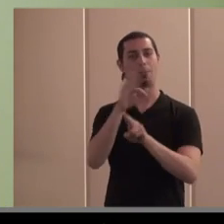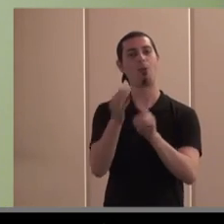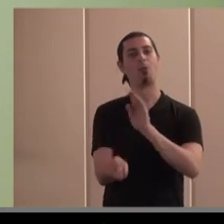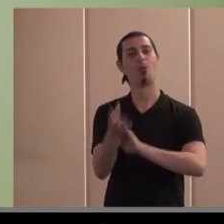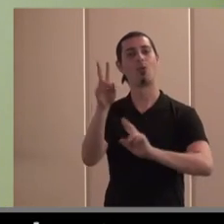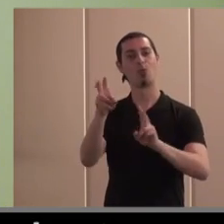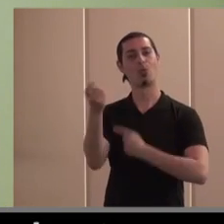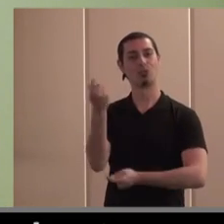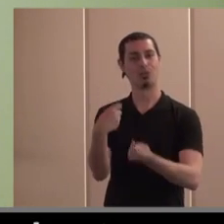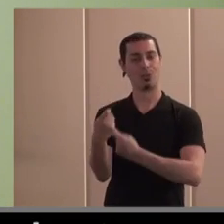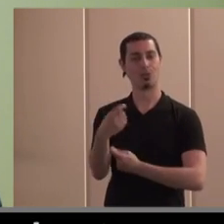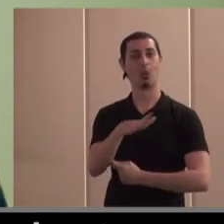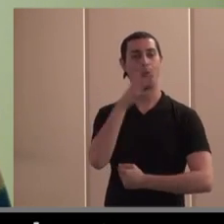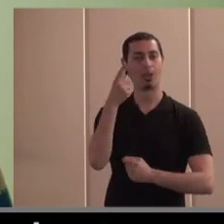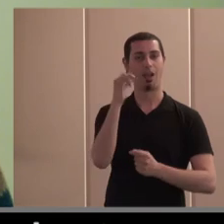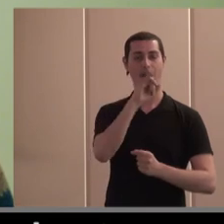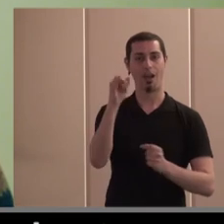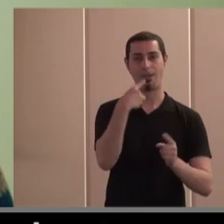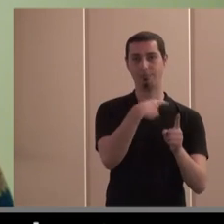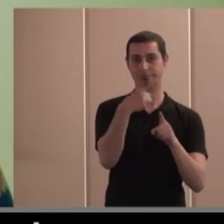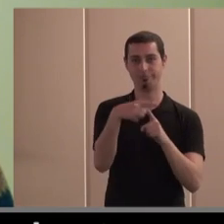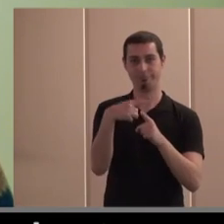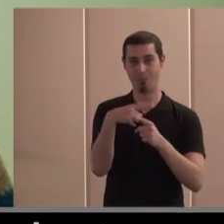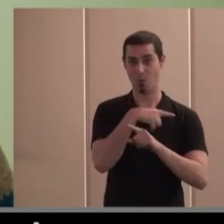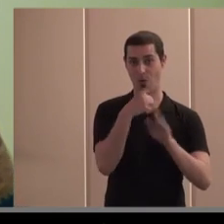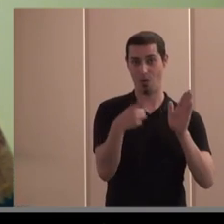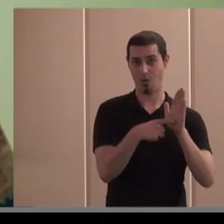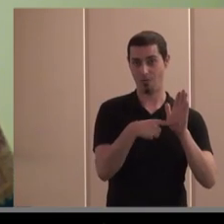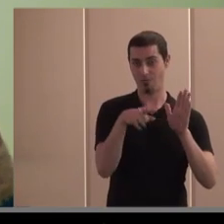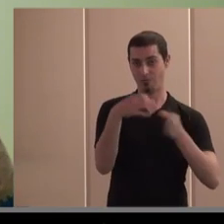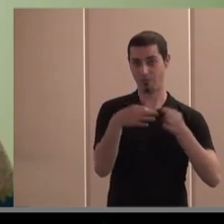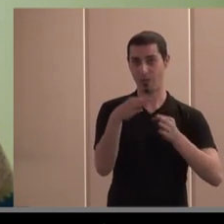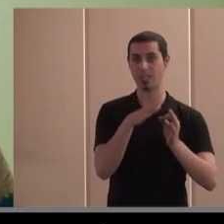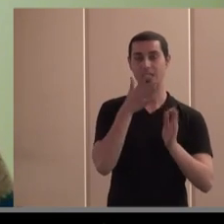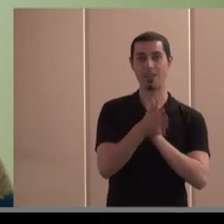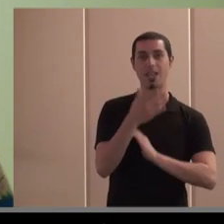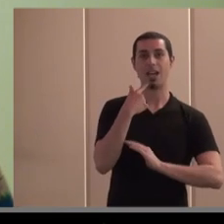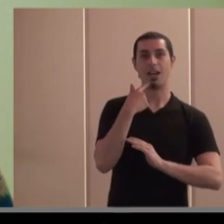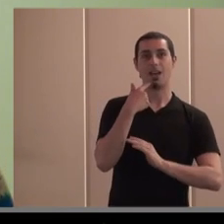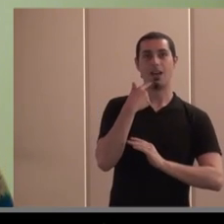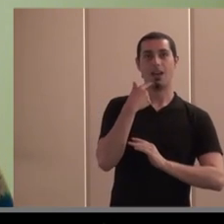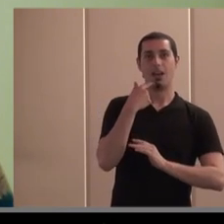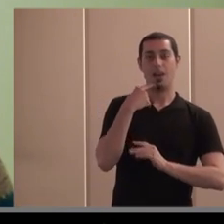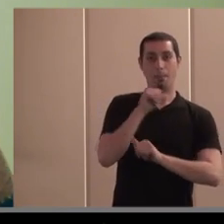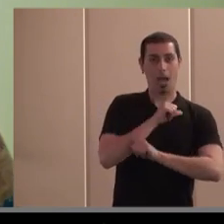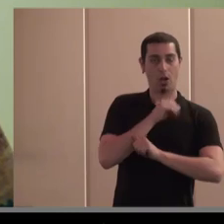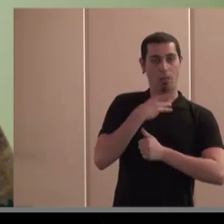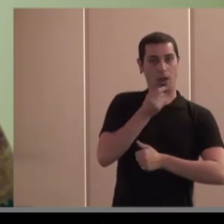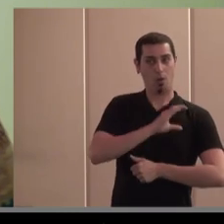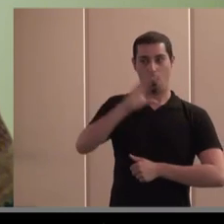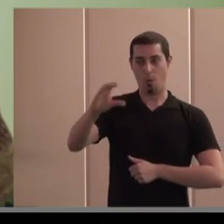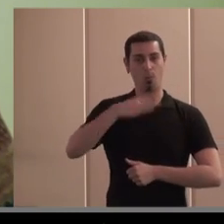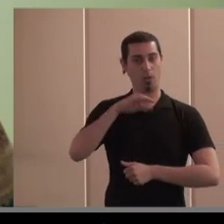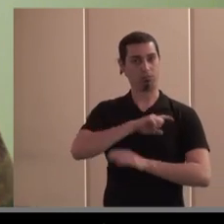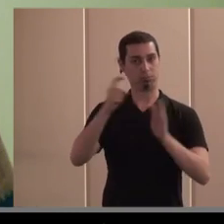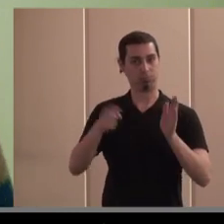negocios porque hay instrumentos en el ordenamiento jurídico español como la capitalización por desempleo o el hecho de poder